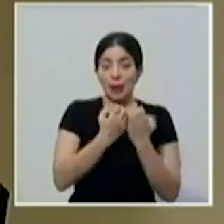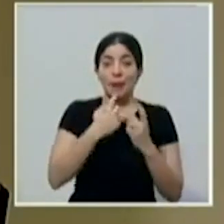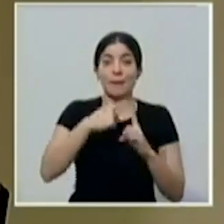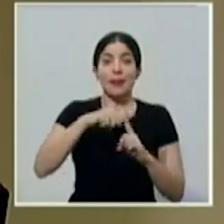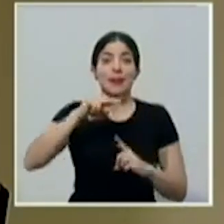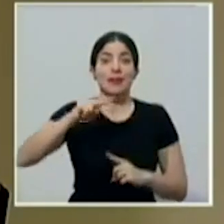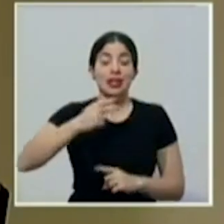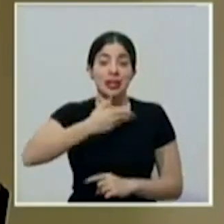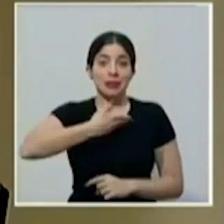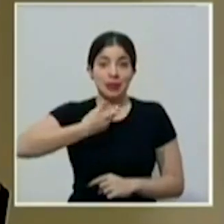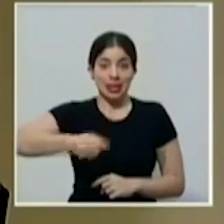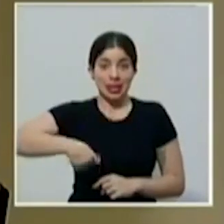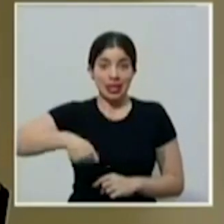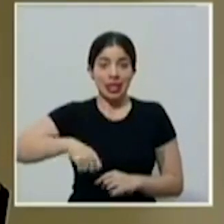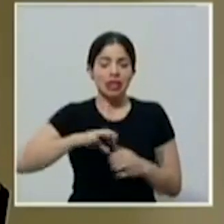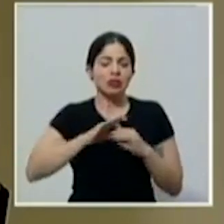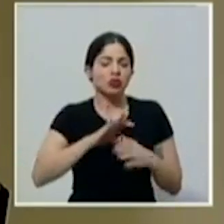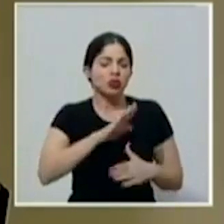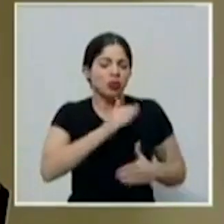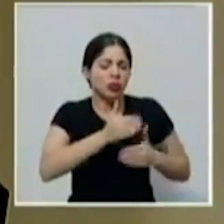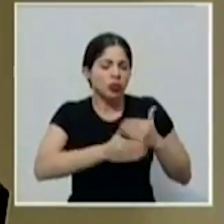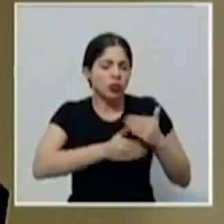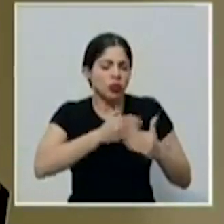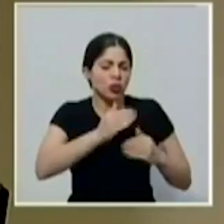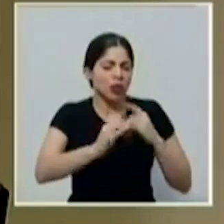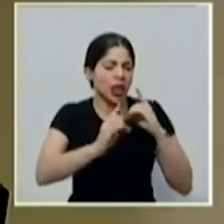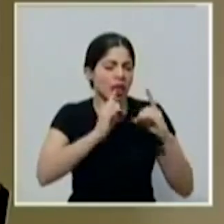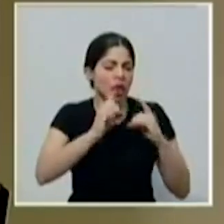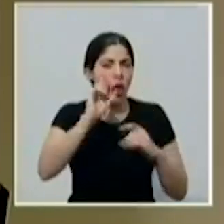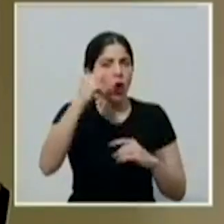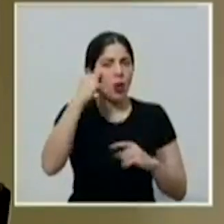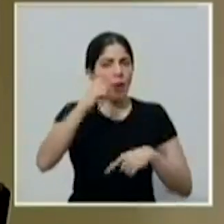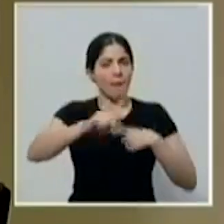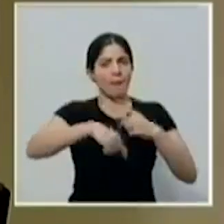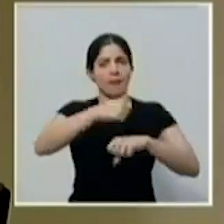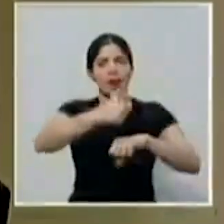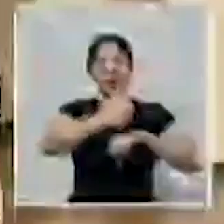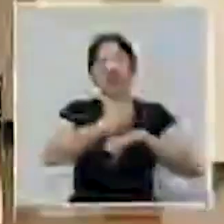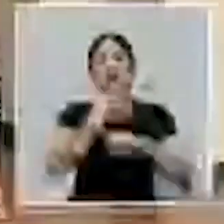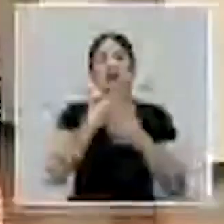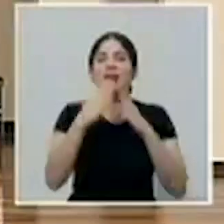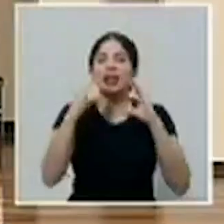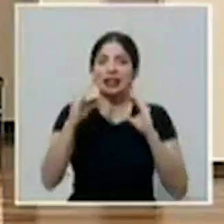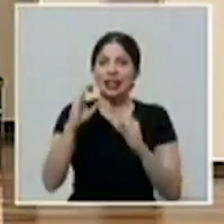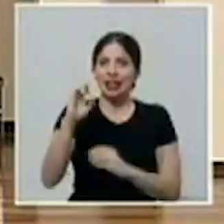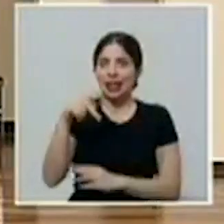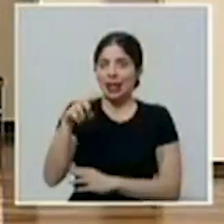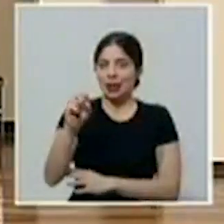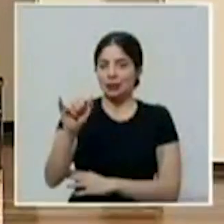vicepresidente Marvin Rodríguez el proceso de diálogo que va a emprender el Gobierno de la República. Muy buenas tardes, doña Epsi.